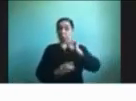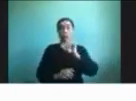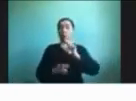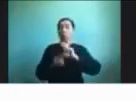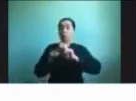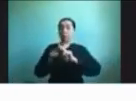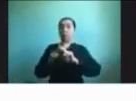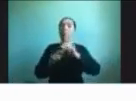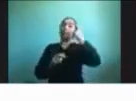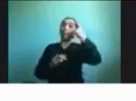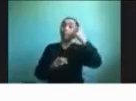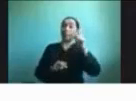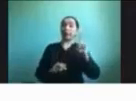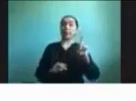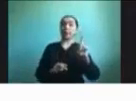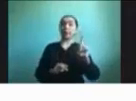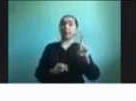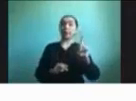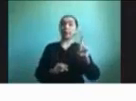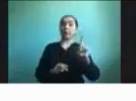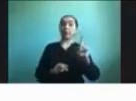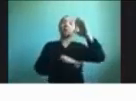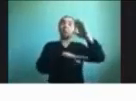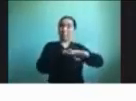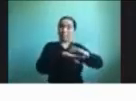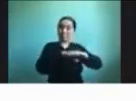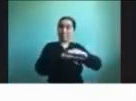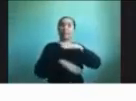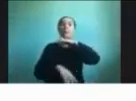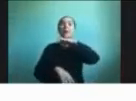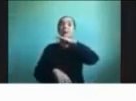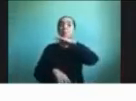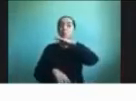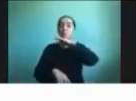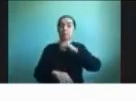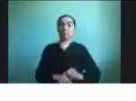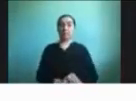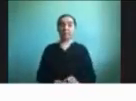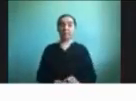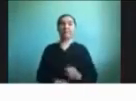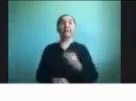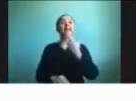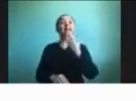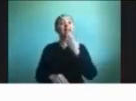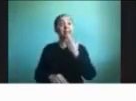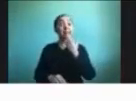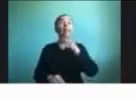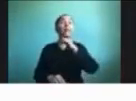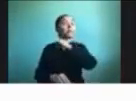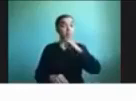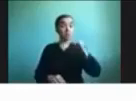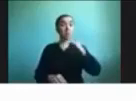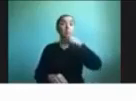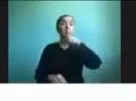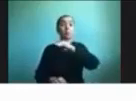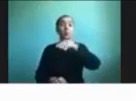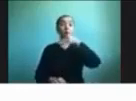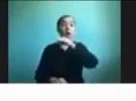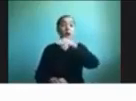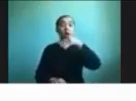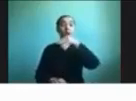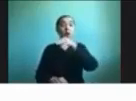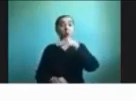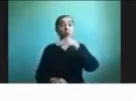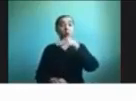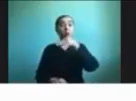la licencia para utilizarlos, y que también los vamos a contar más en detalle en esta presentación.